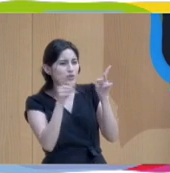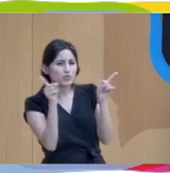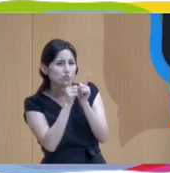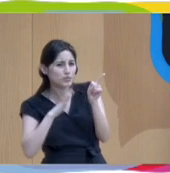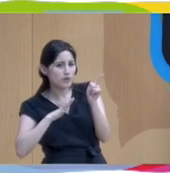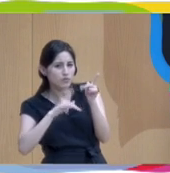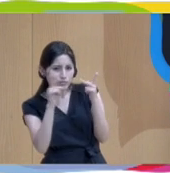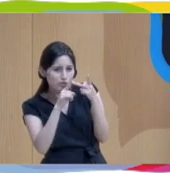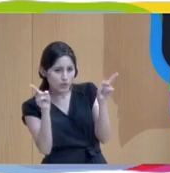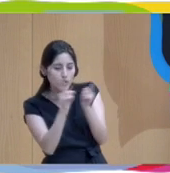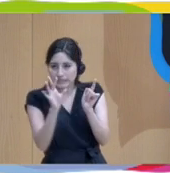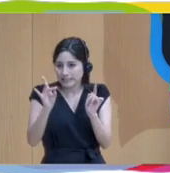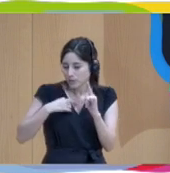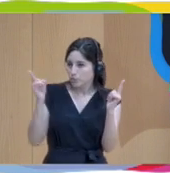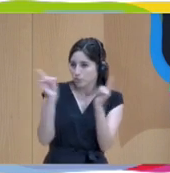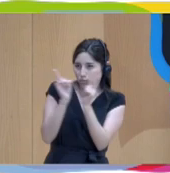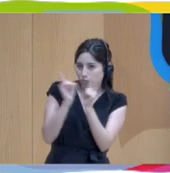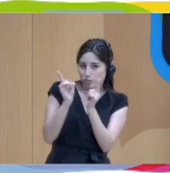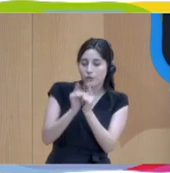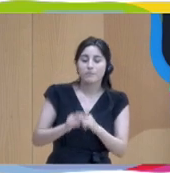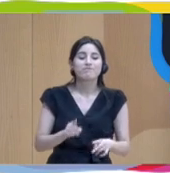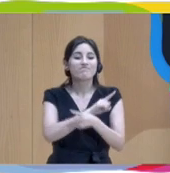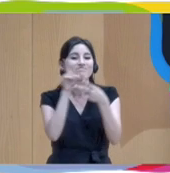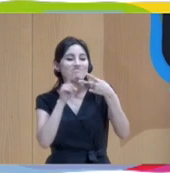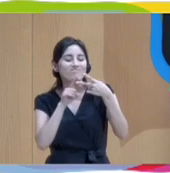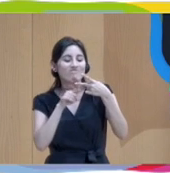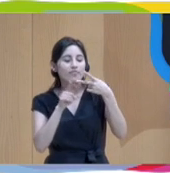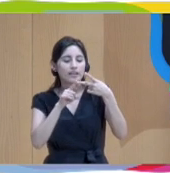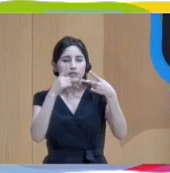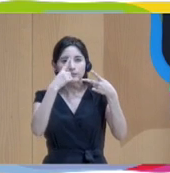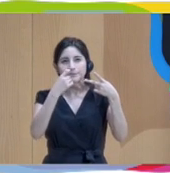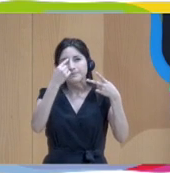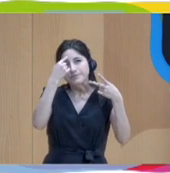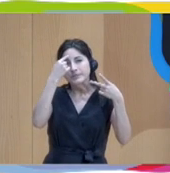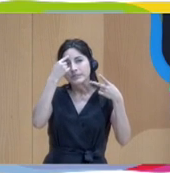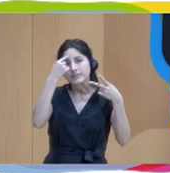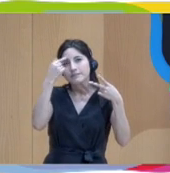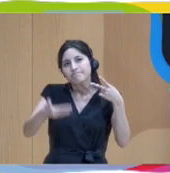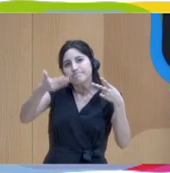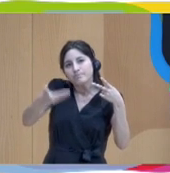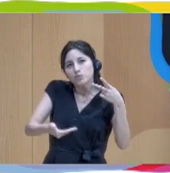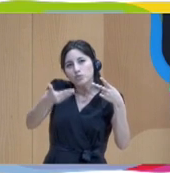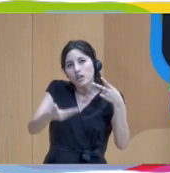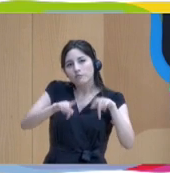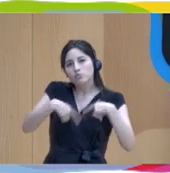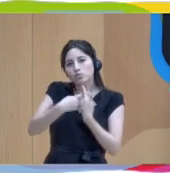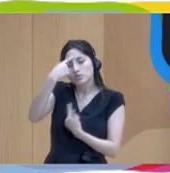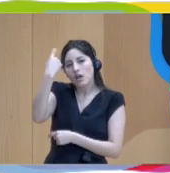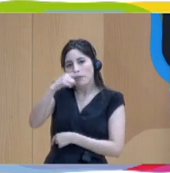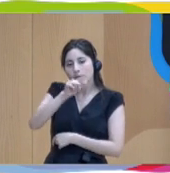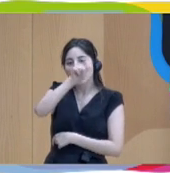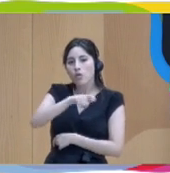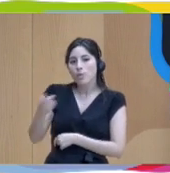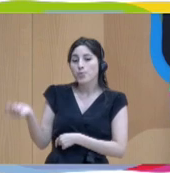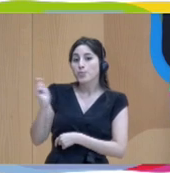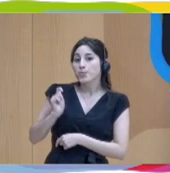pero así que debemos finalizar. Muy breve, la siguiente tiene que ver con que también me viene la importancia de que nos hagamos conscientes las profesionales y los profesionales